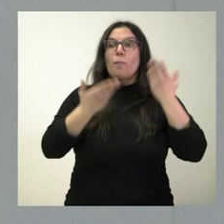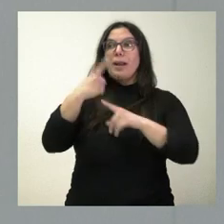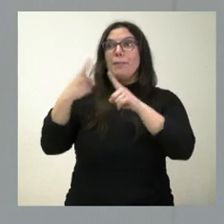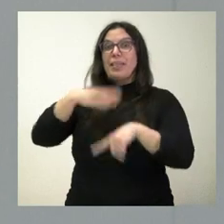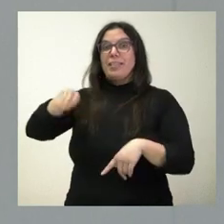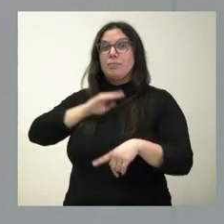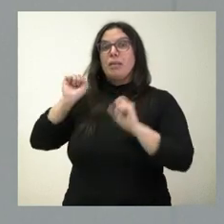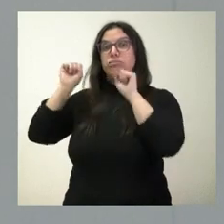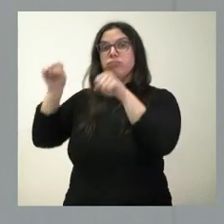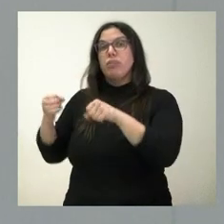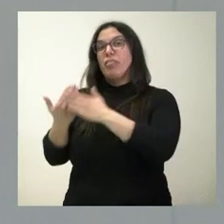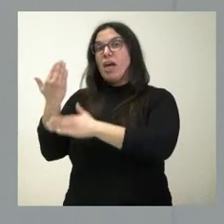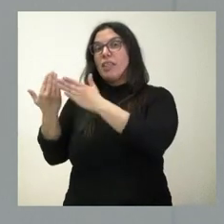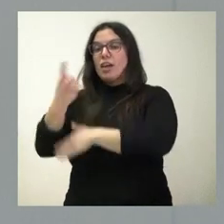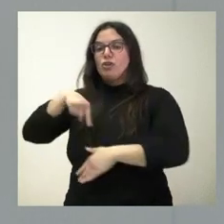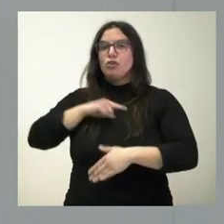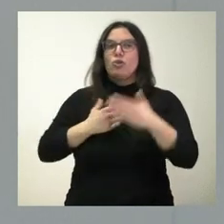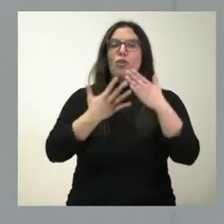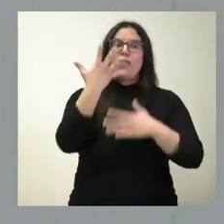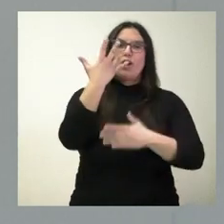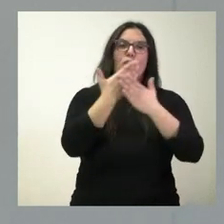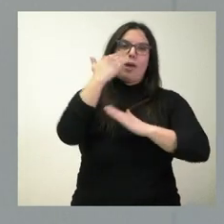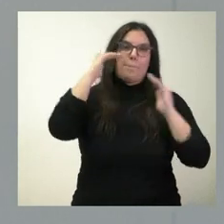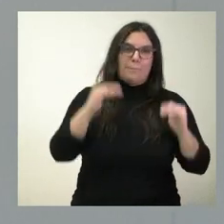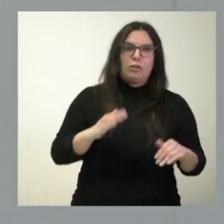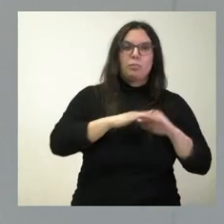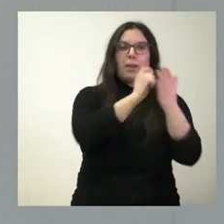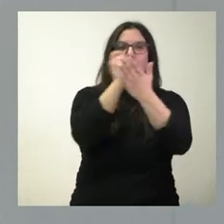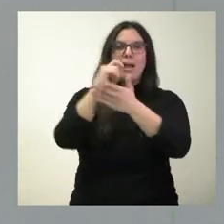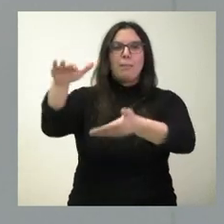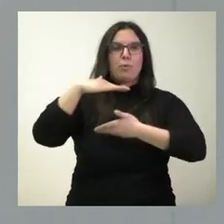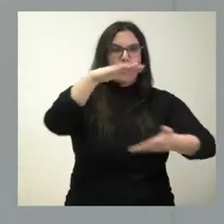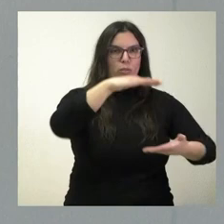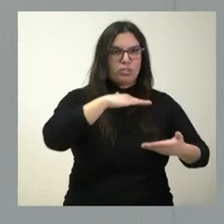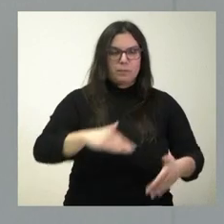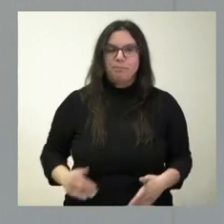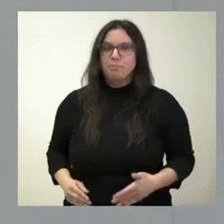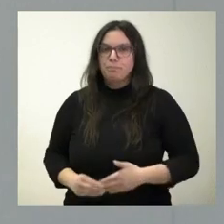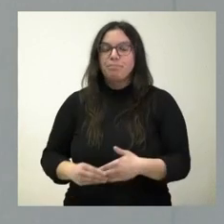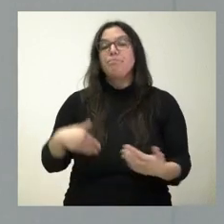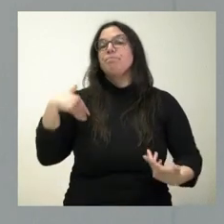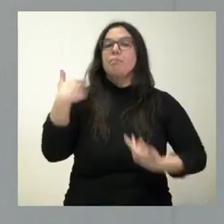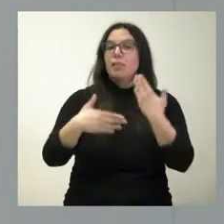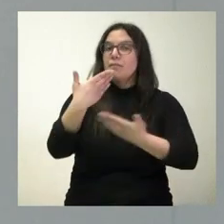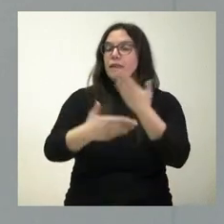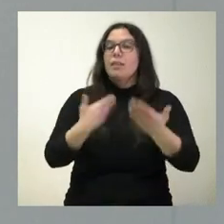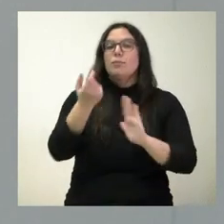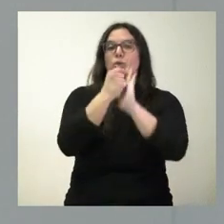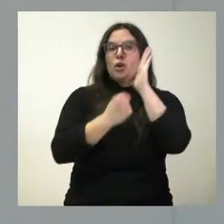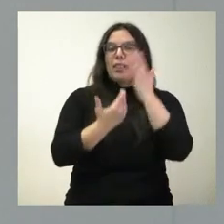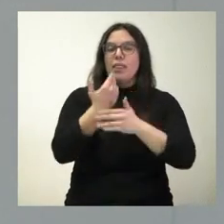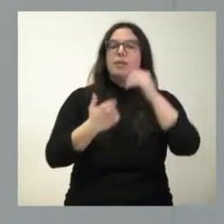nacional de comunidades autónomas en el periodo medio de pago a proveedores. Siguiendo avanzando con los asuntos de orden del día,